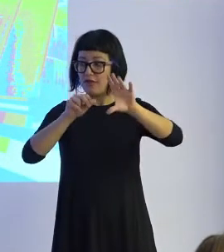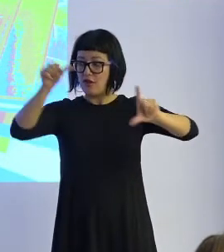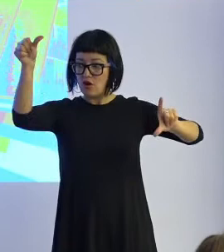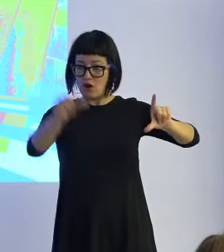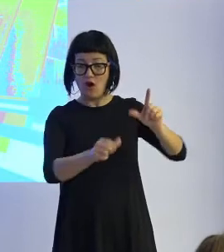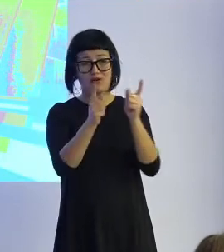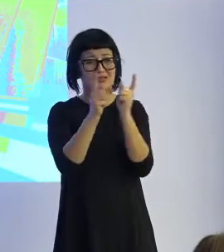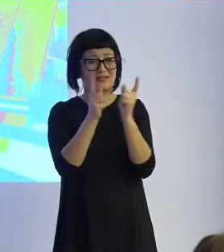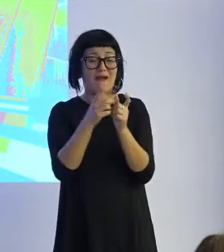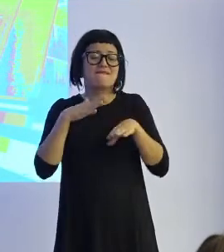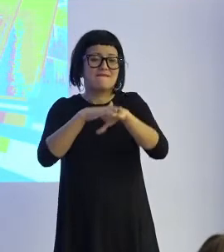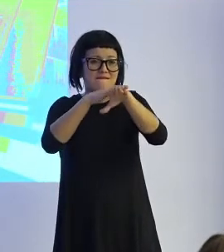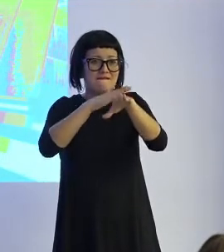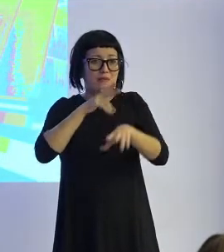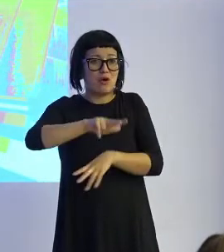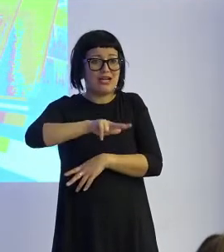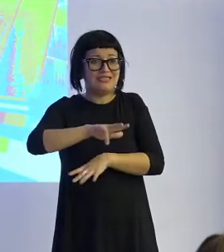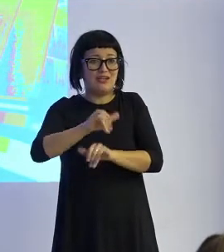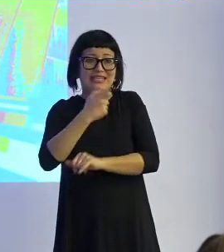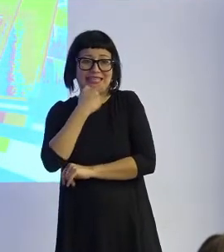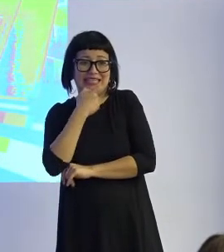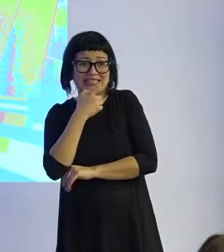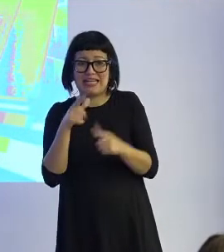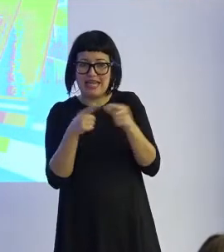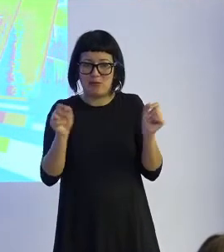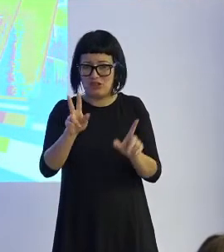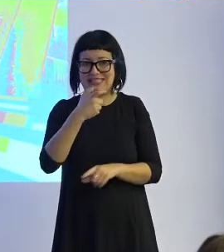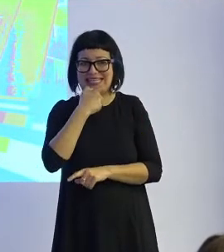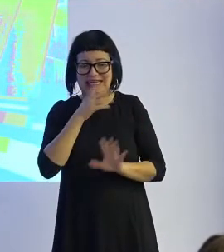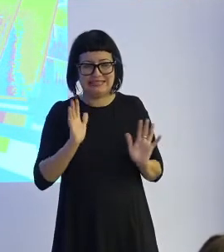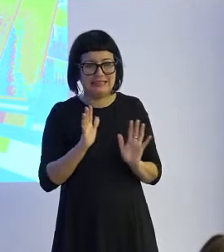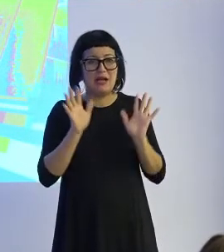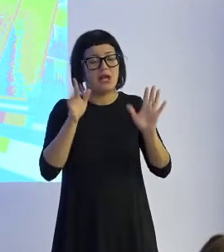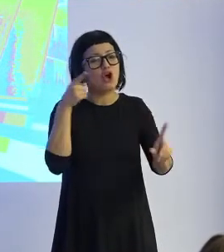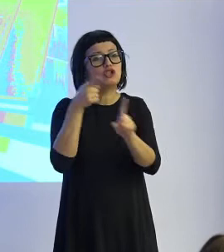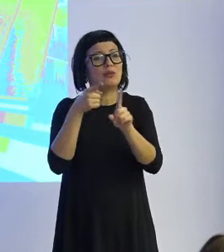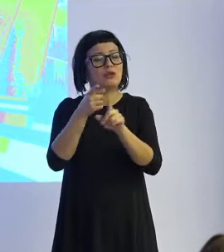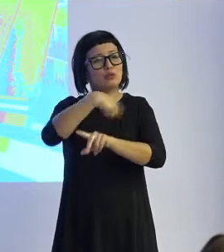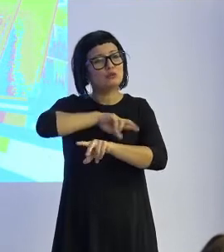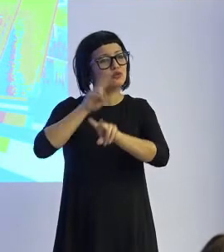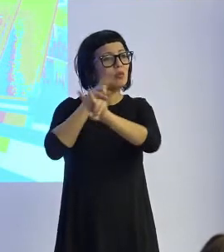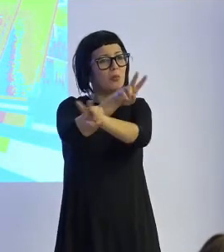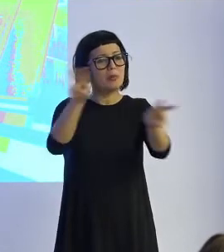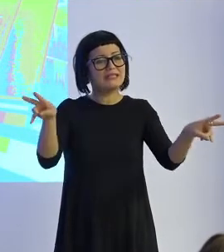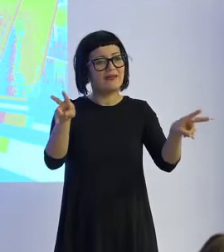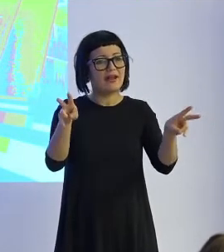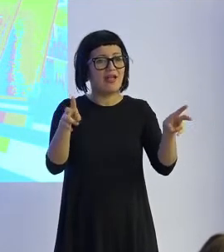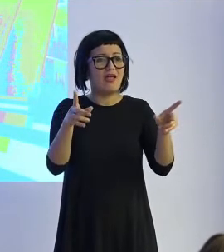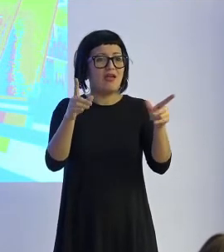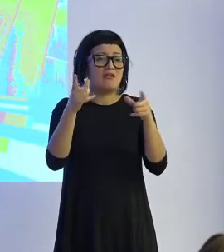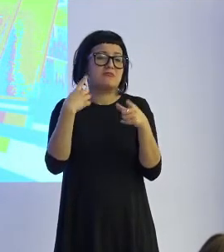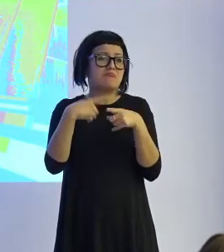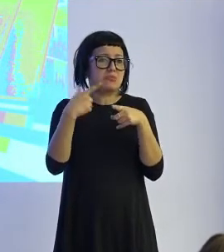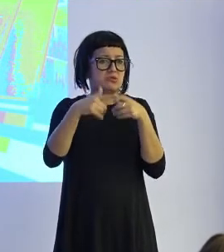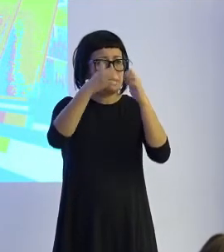disculpadme que no está en castellano no está en inglés no está en japonés está en inglés pero sobre todo vais a ver diferentes soluciones que tenemos en la